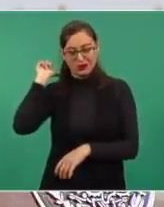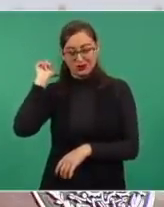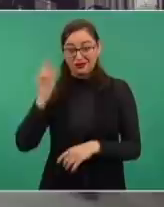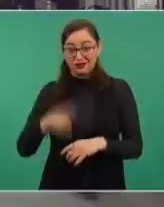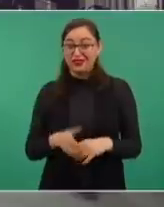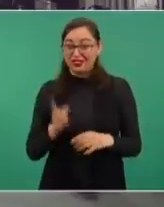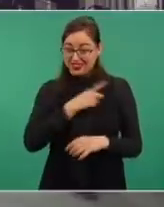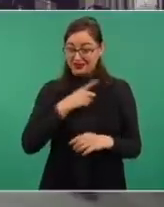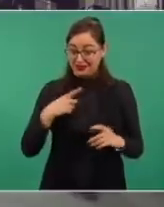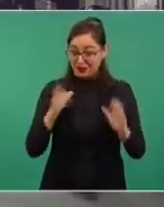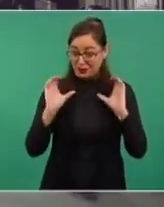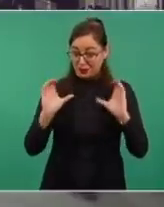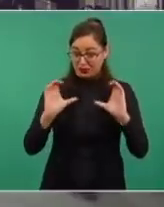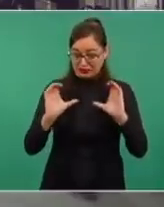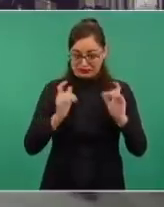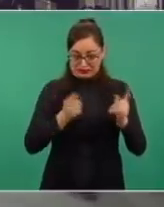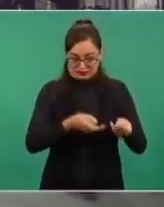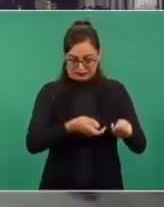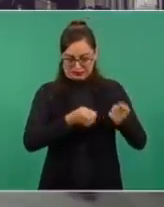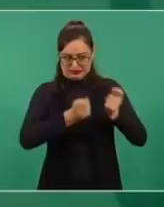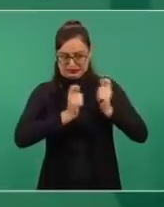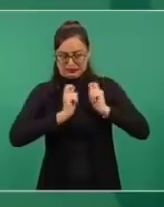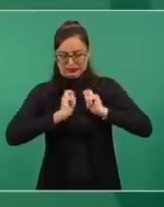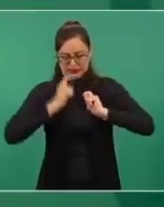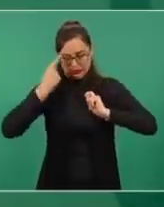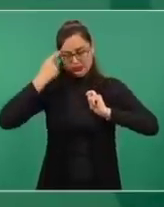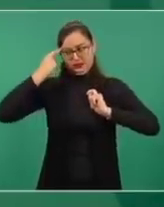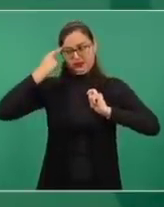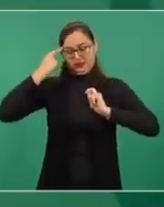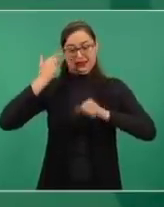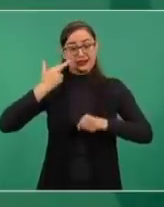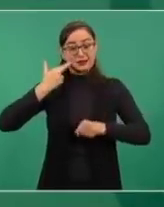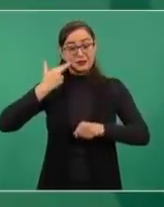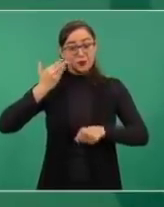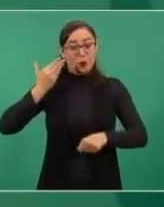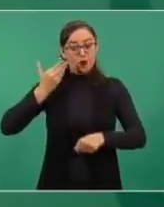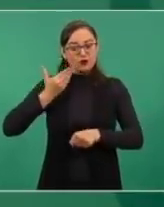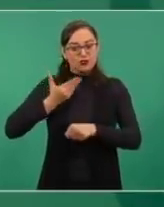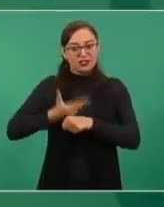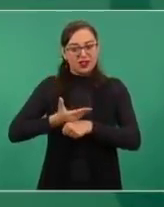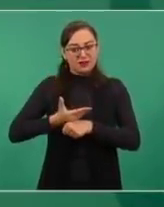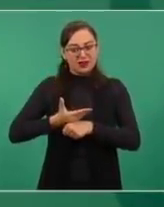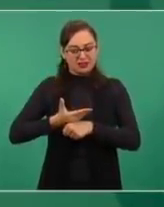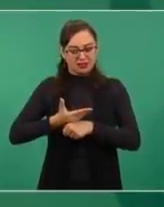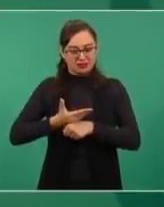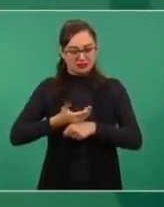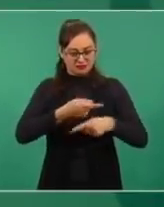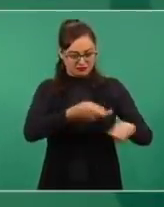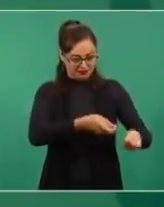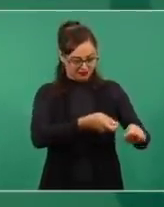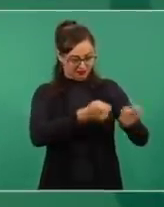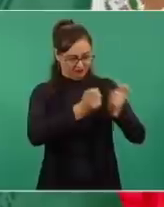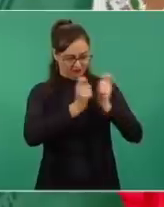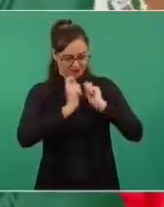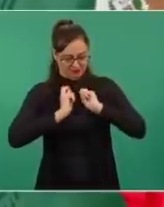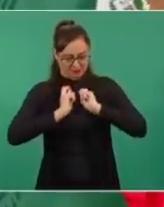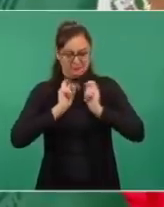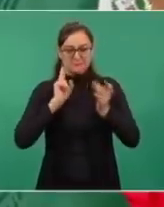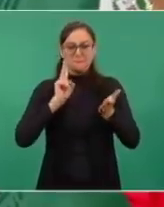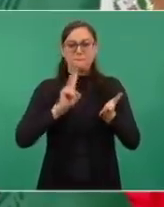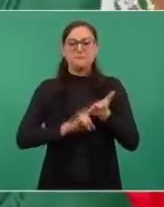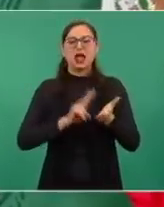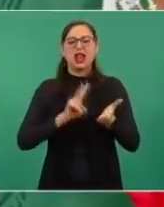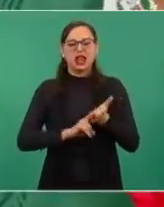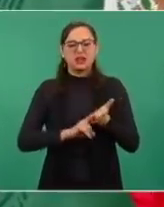Entonces, hay que tener los pies en la tierra y entender que el poder sólo tiene sentido y se convierte en virtud